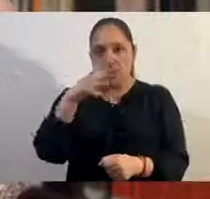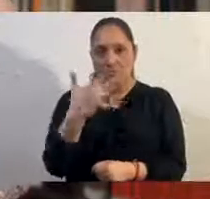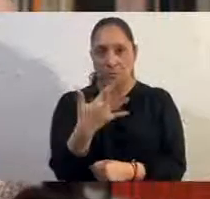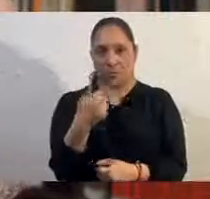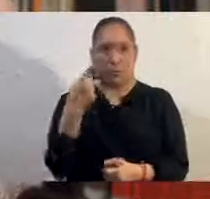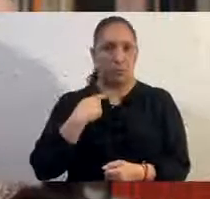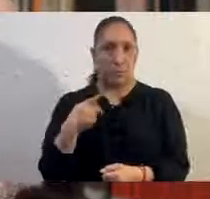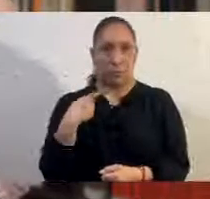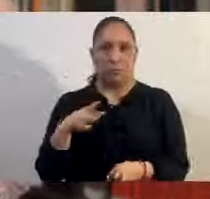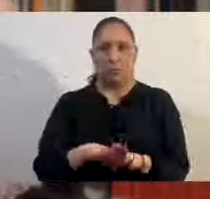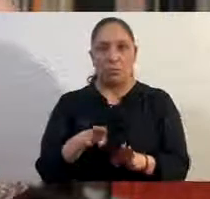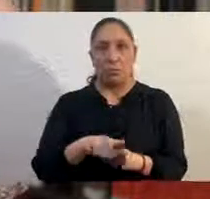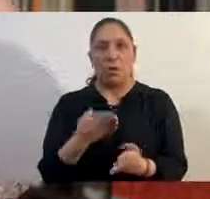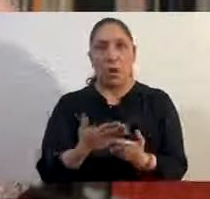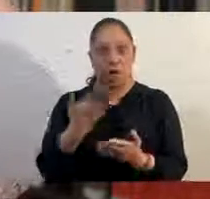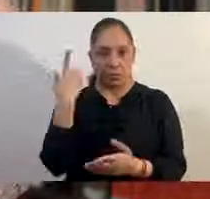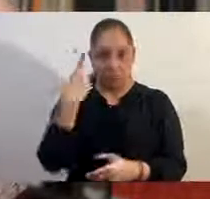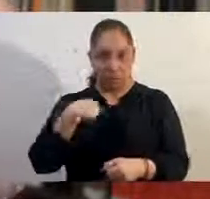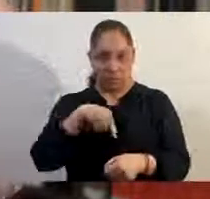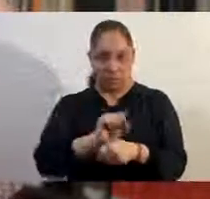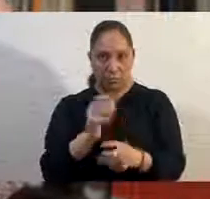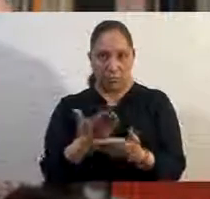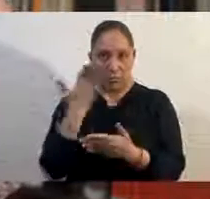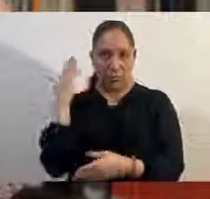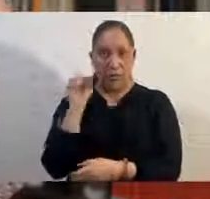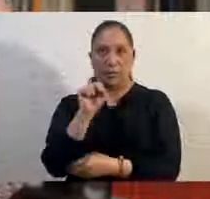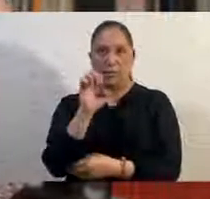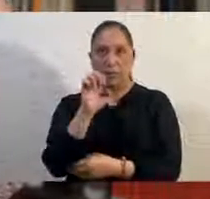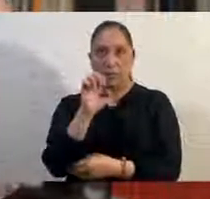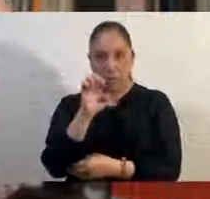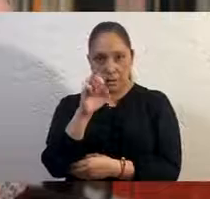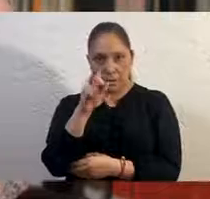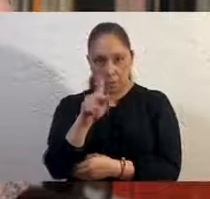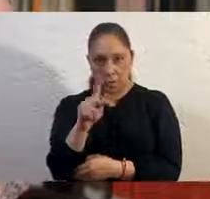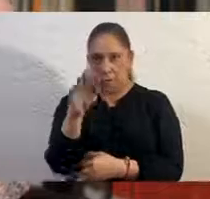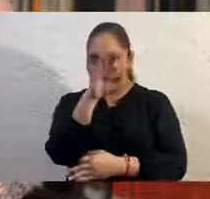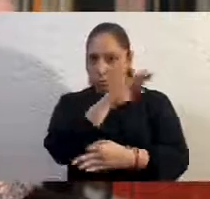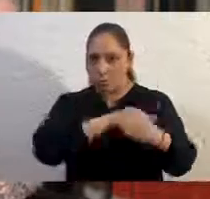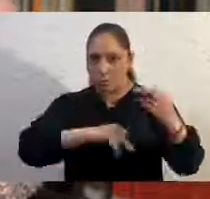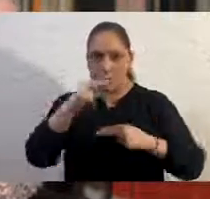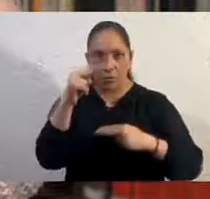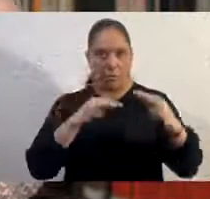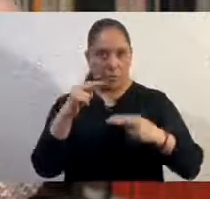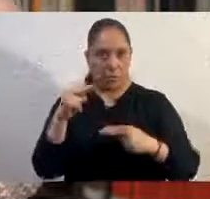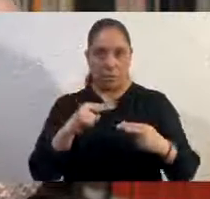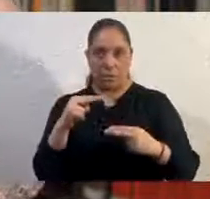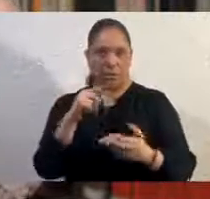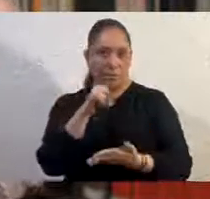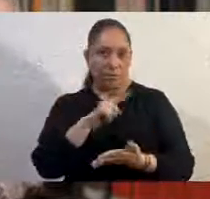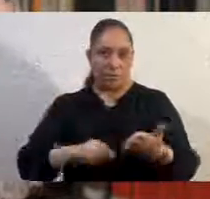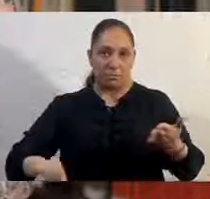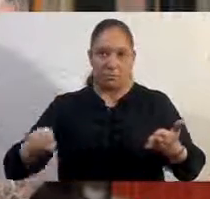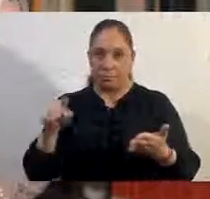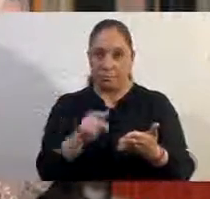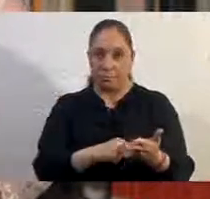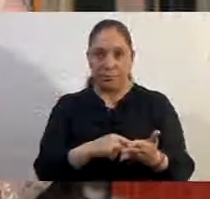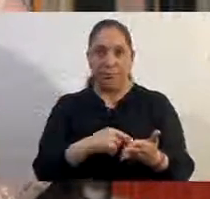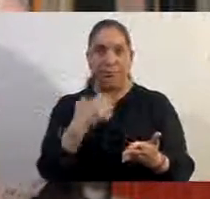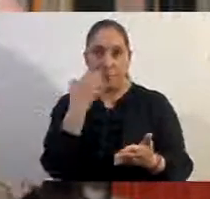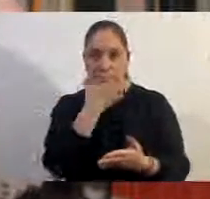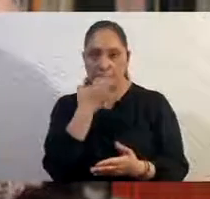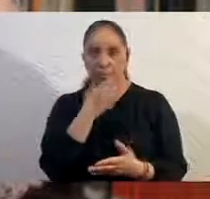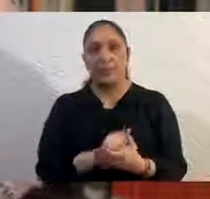semana, todos los centros educativos en todos los niveles quedan suspendidas las labores. Les recuerdo,